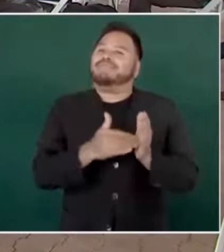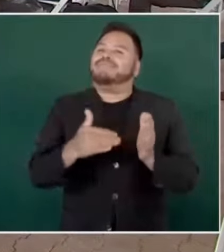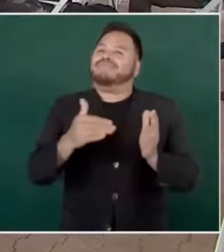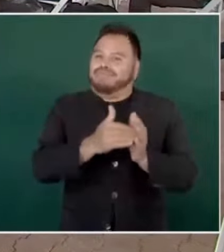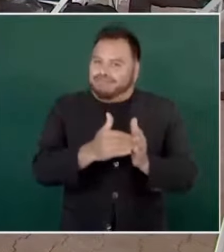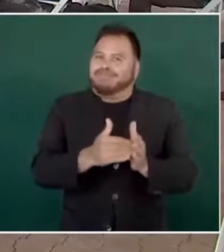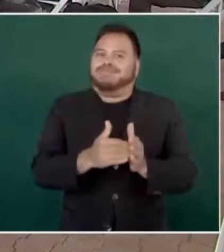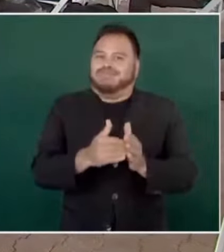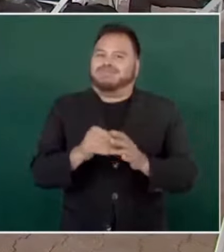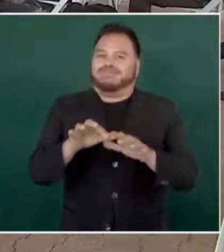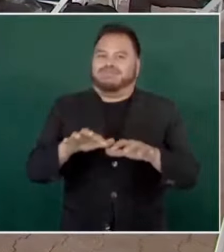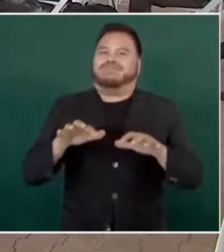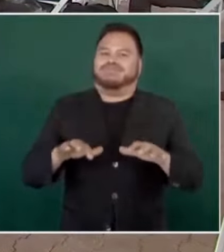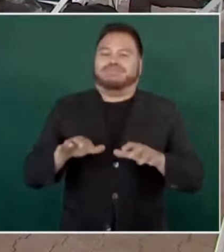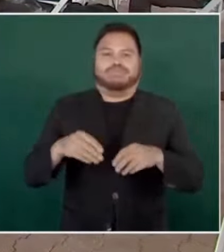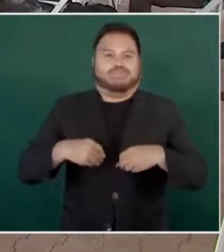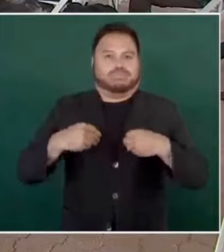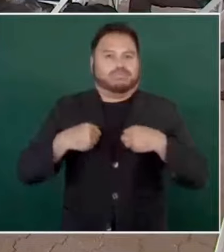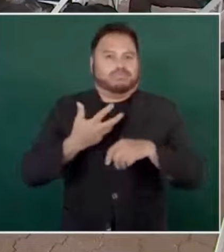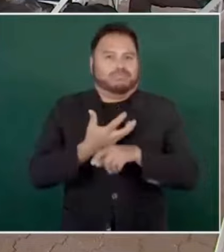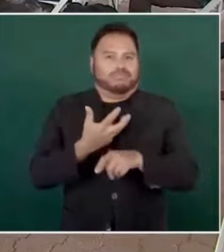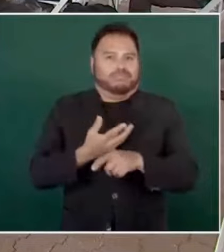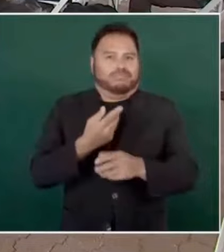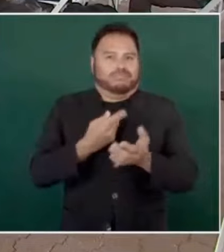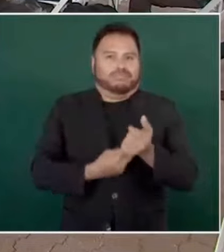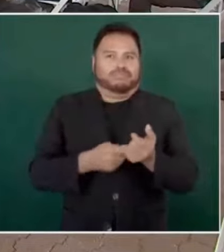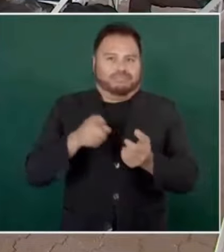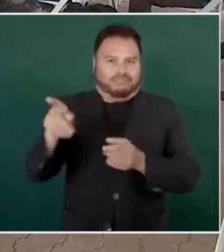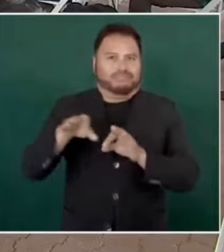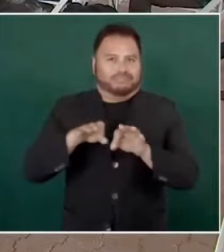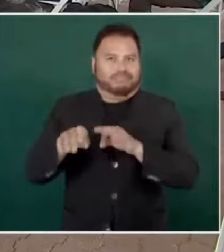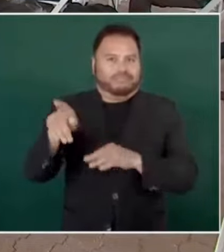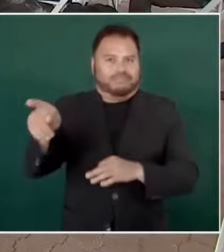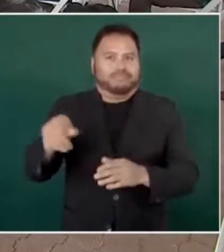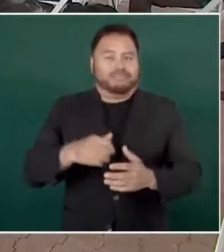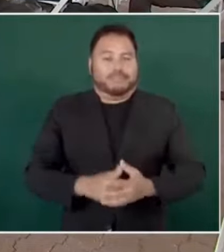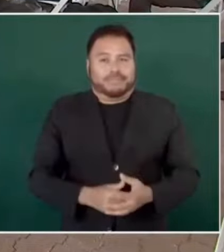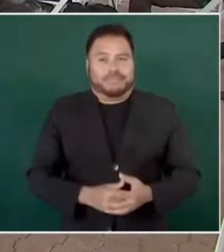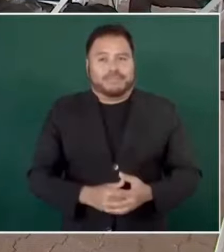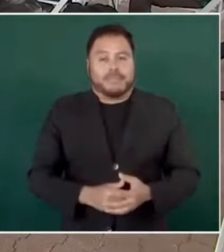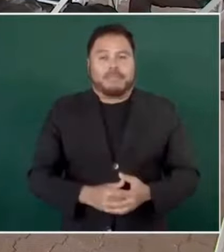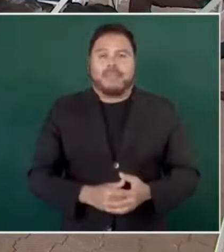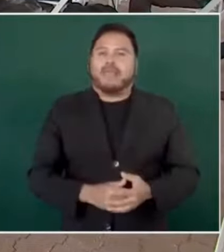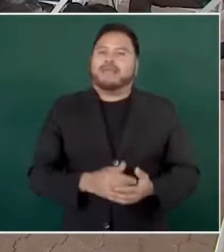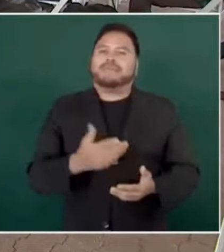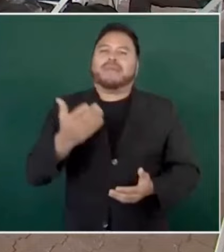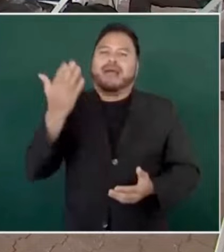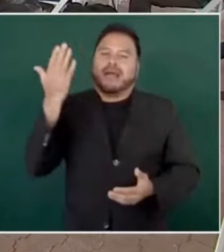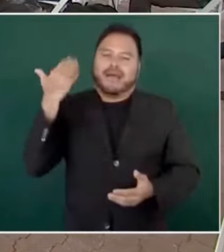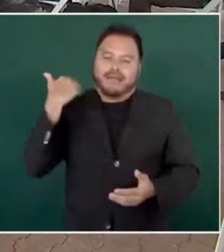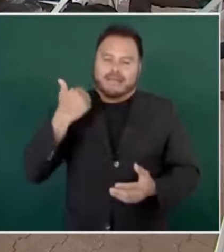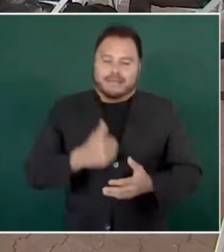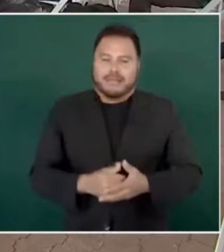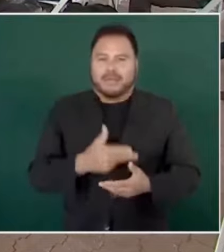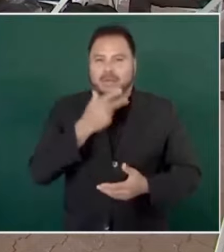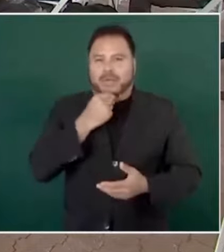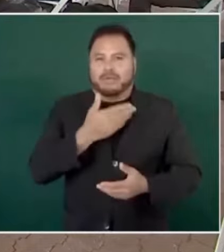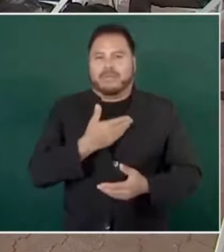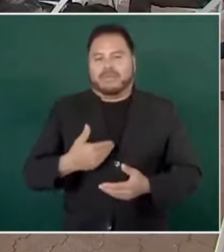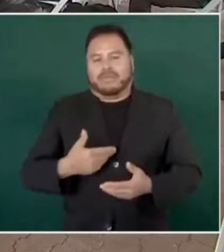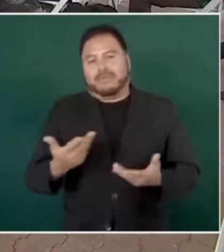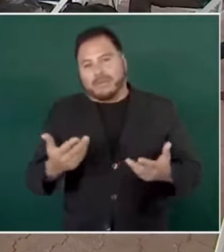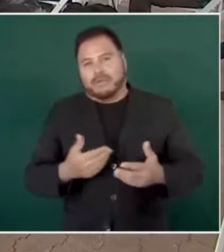cuando me entrevisté la última vez con el presidente, bueno,